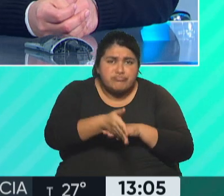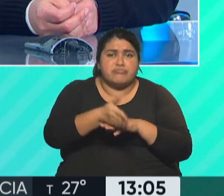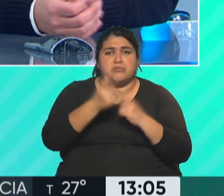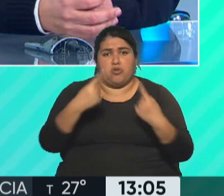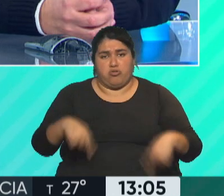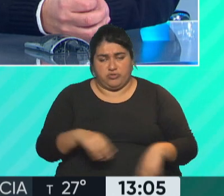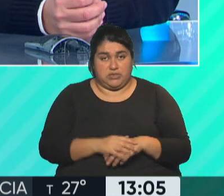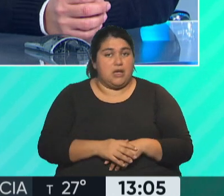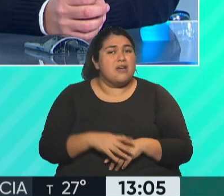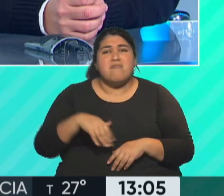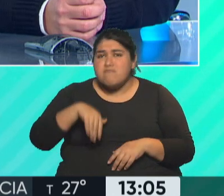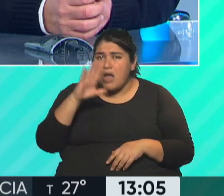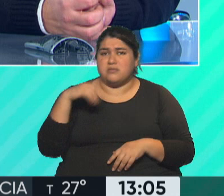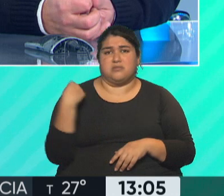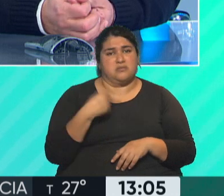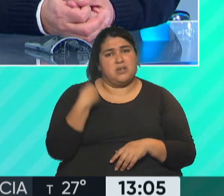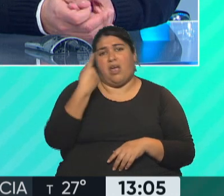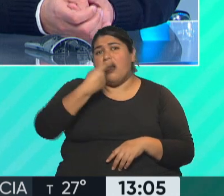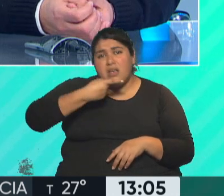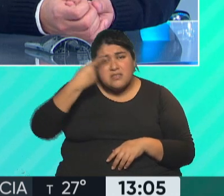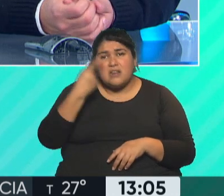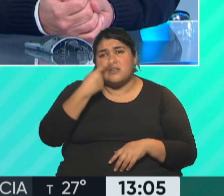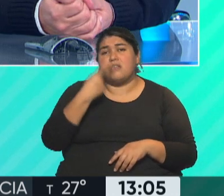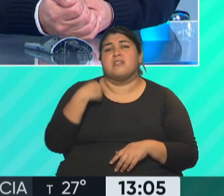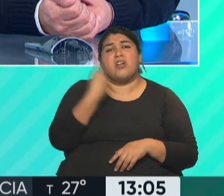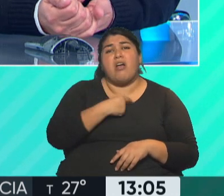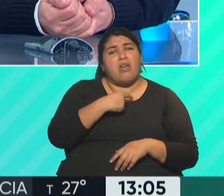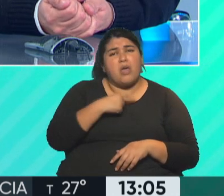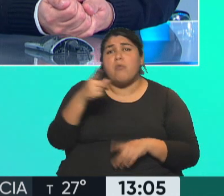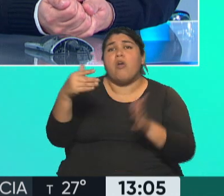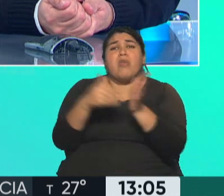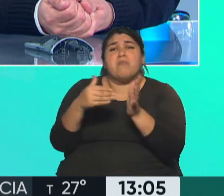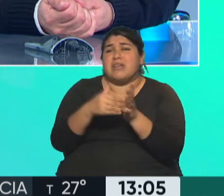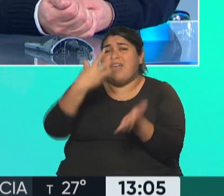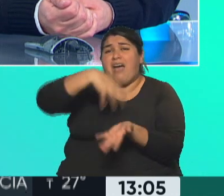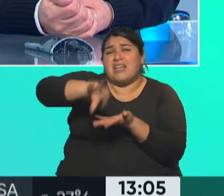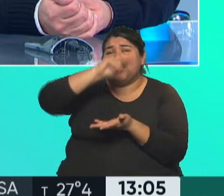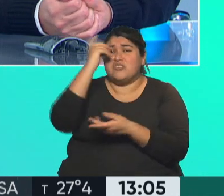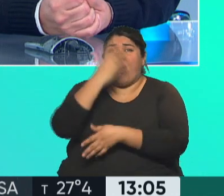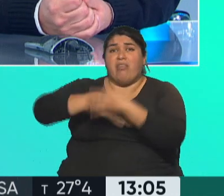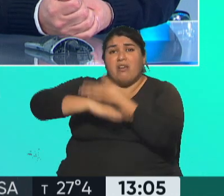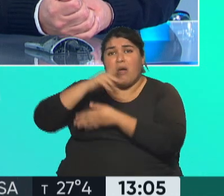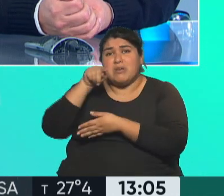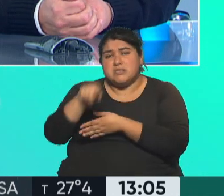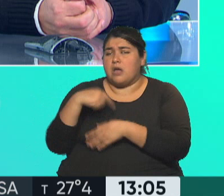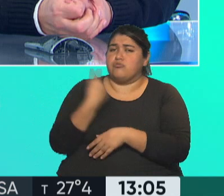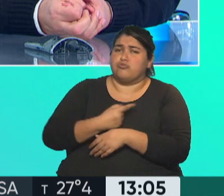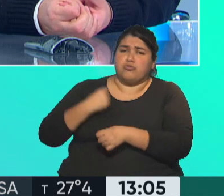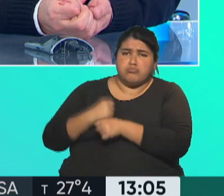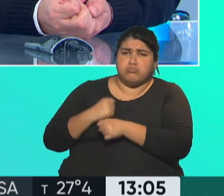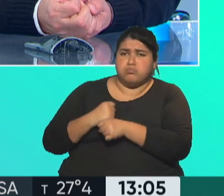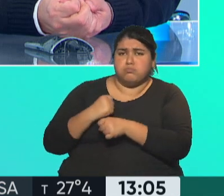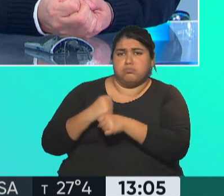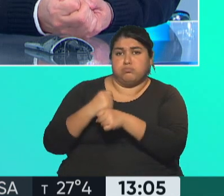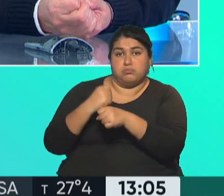Y por eso nuestro interés en ratificar que, en todo lo que depende de la Agencia Nacional de Discapacidad, estamos trabajando para